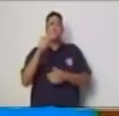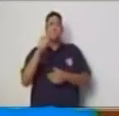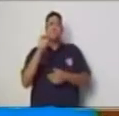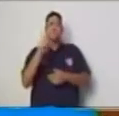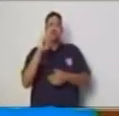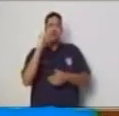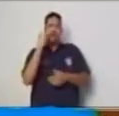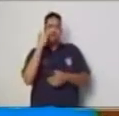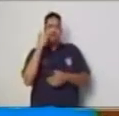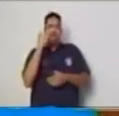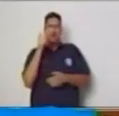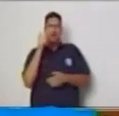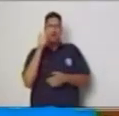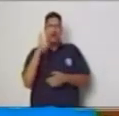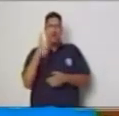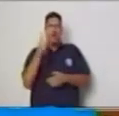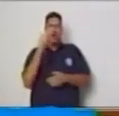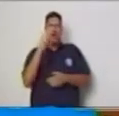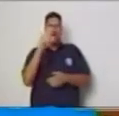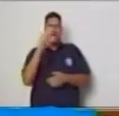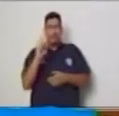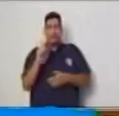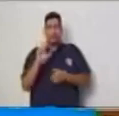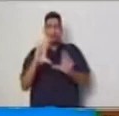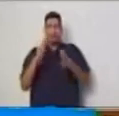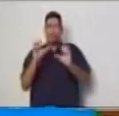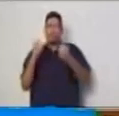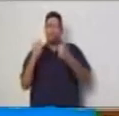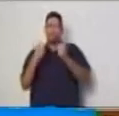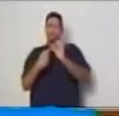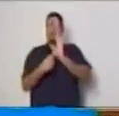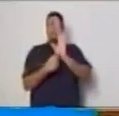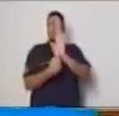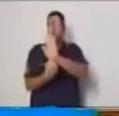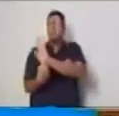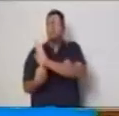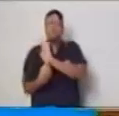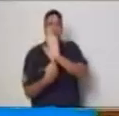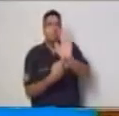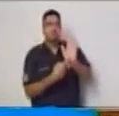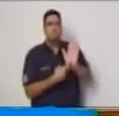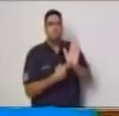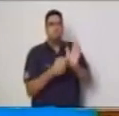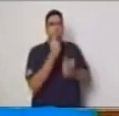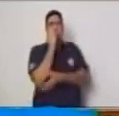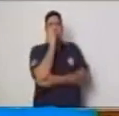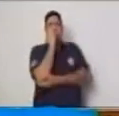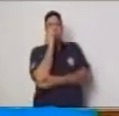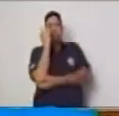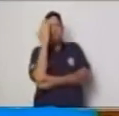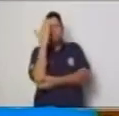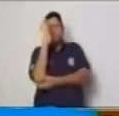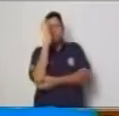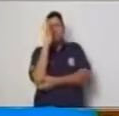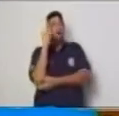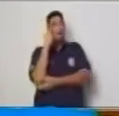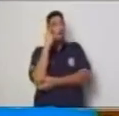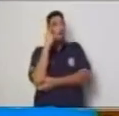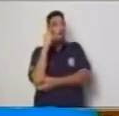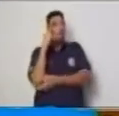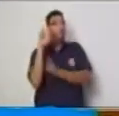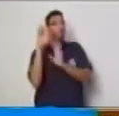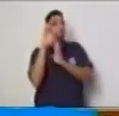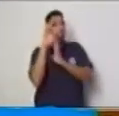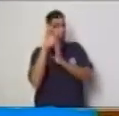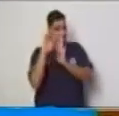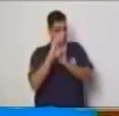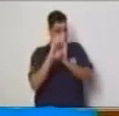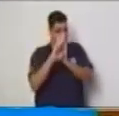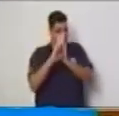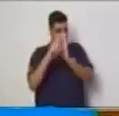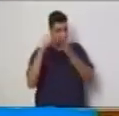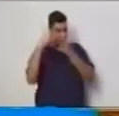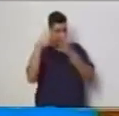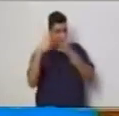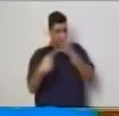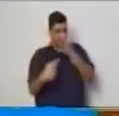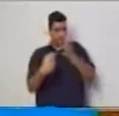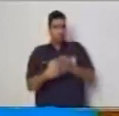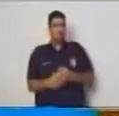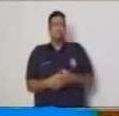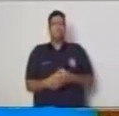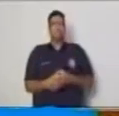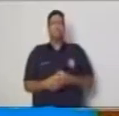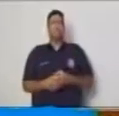variables podemos utilizar diferentes formas. Pero las más elementales o las más conocidas